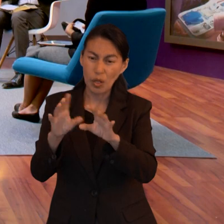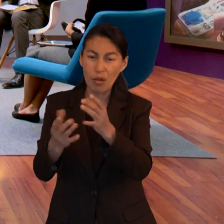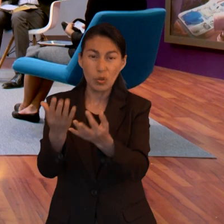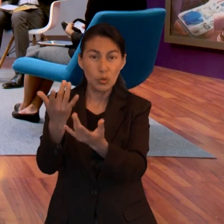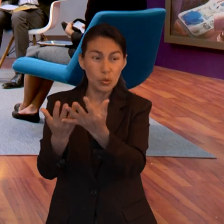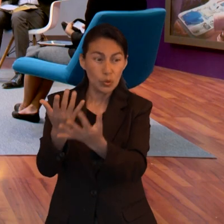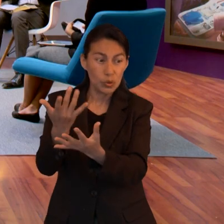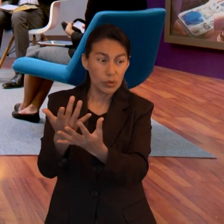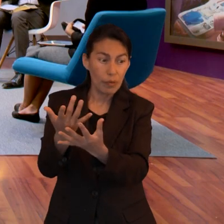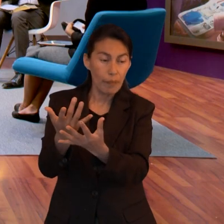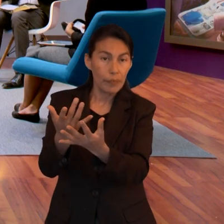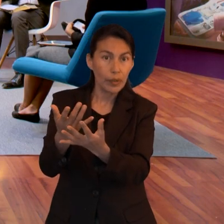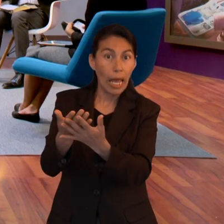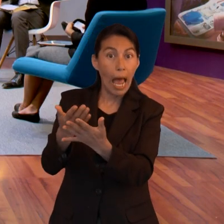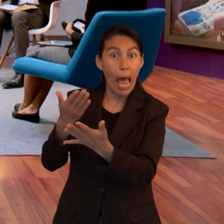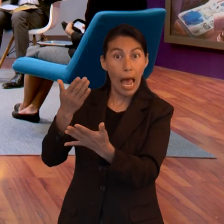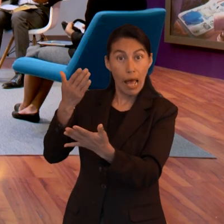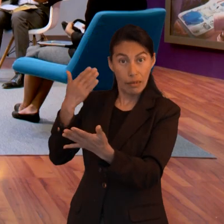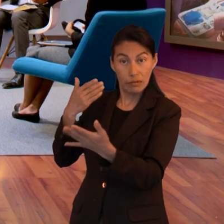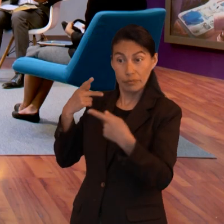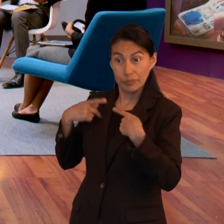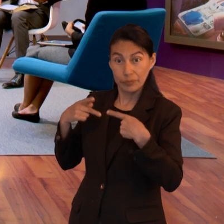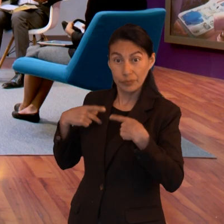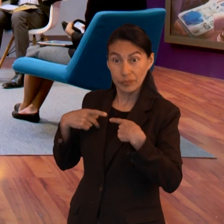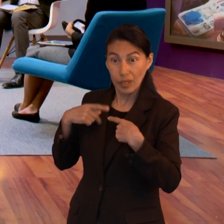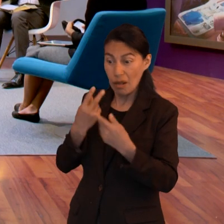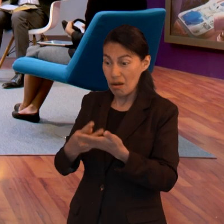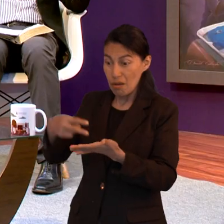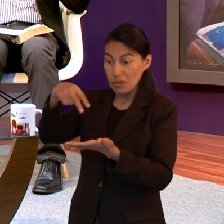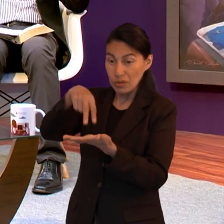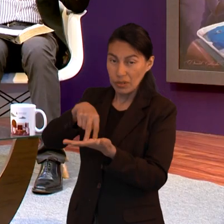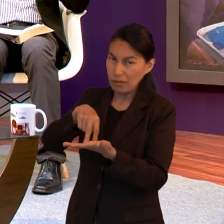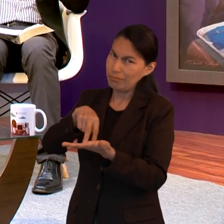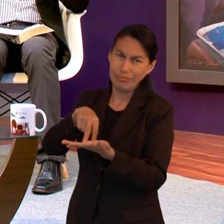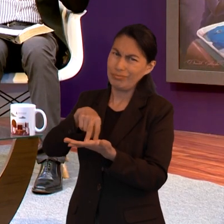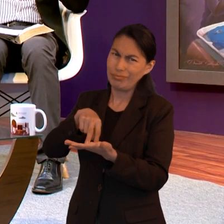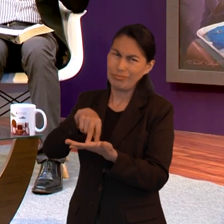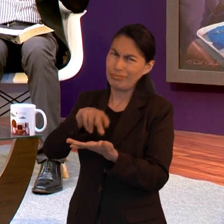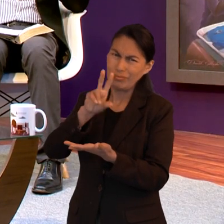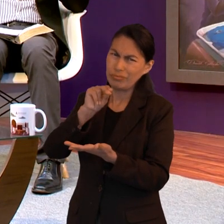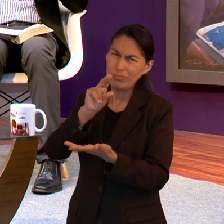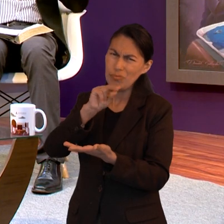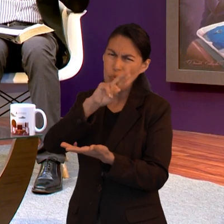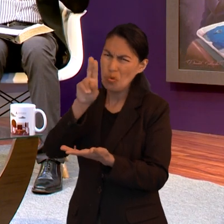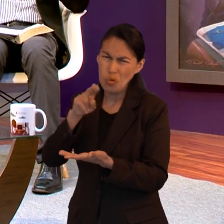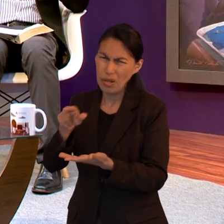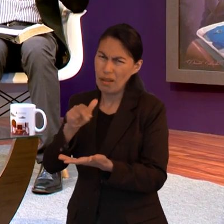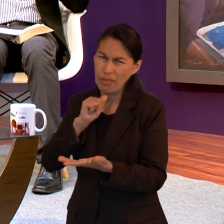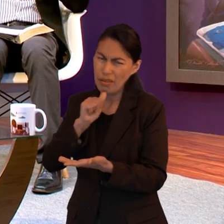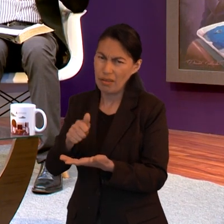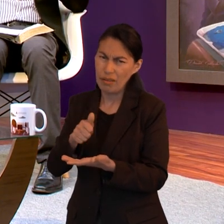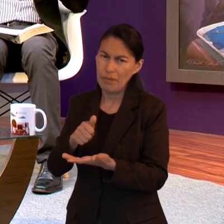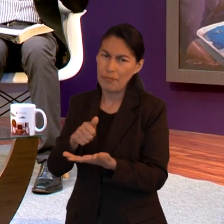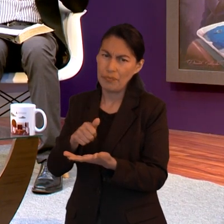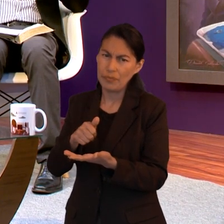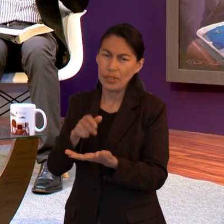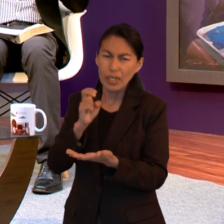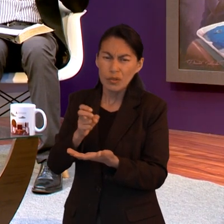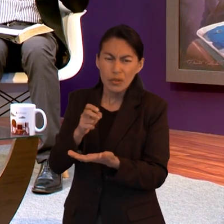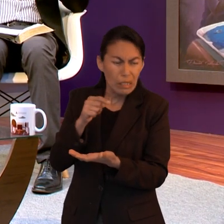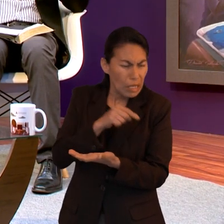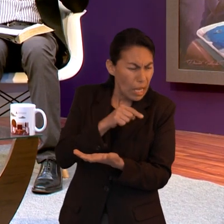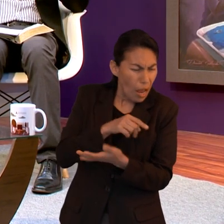hubiera habido alguna persona que haya resucitado. O sea, era algo no visto, algo que